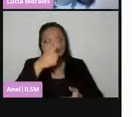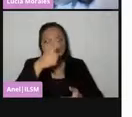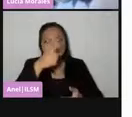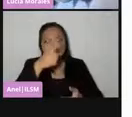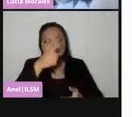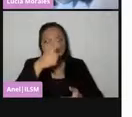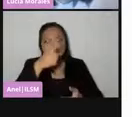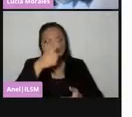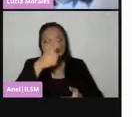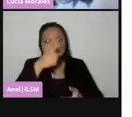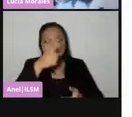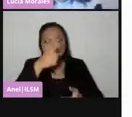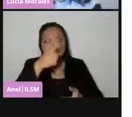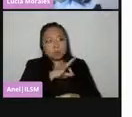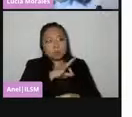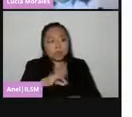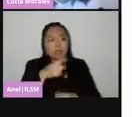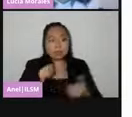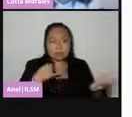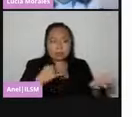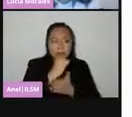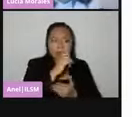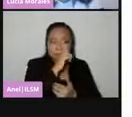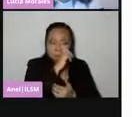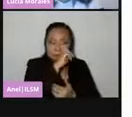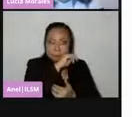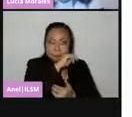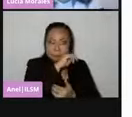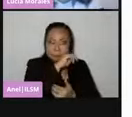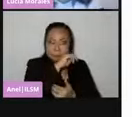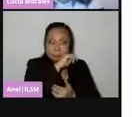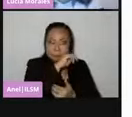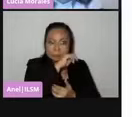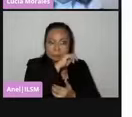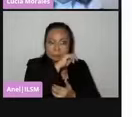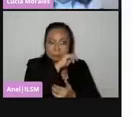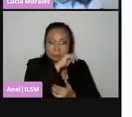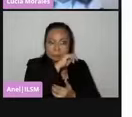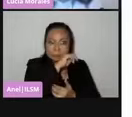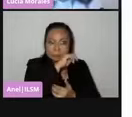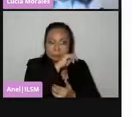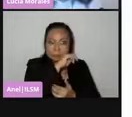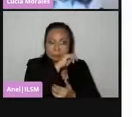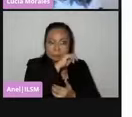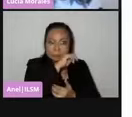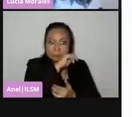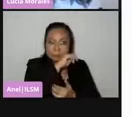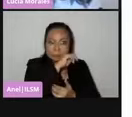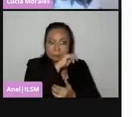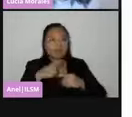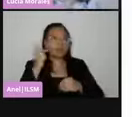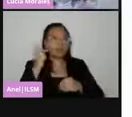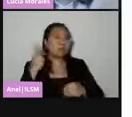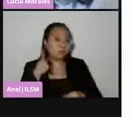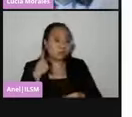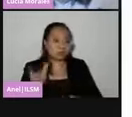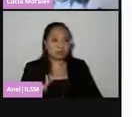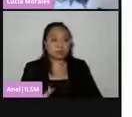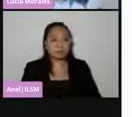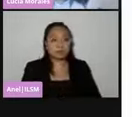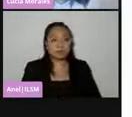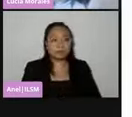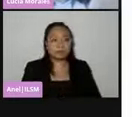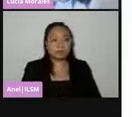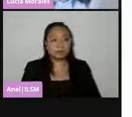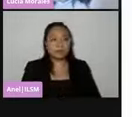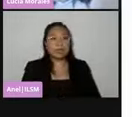para la toma de decisiones, en suma, que se apropien del espacio público. Y bueno, ahora, ya para